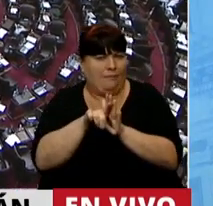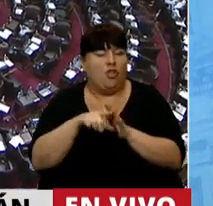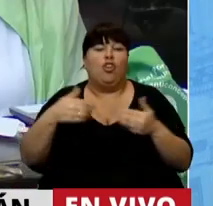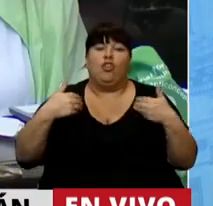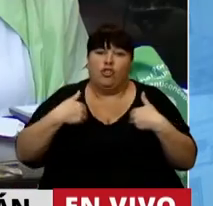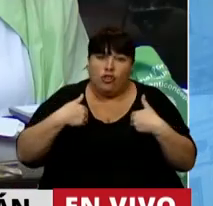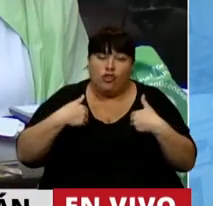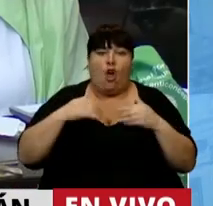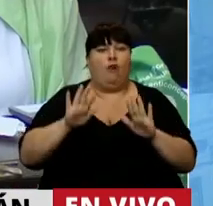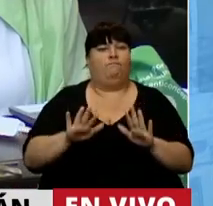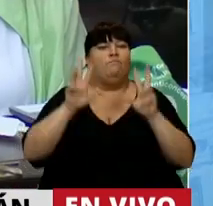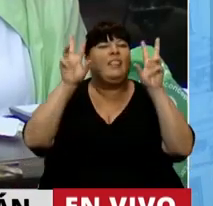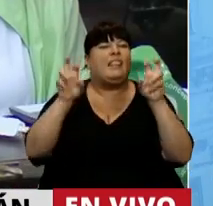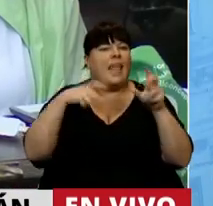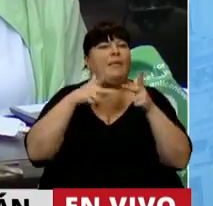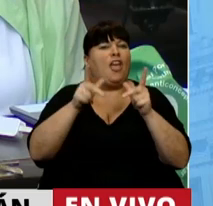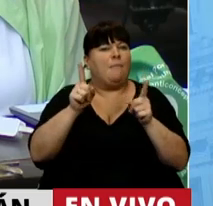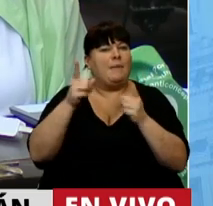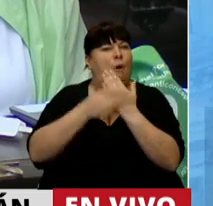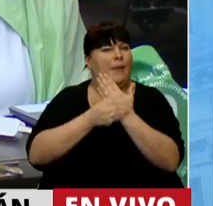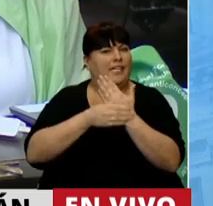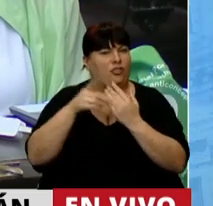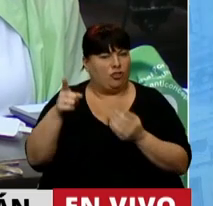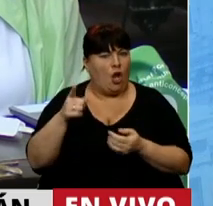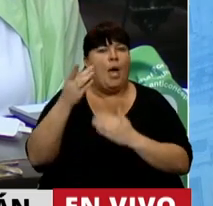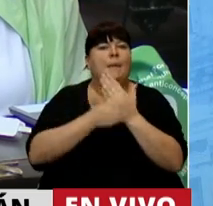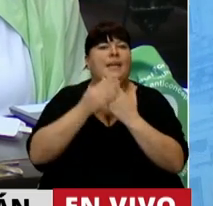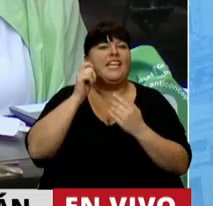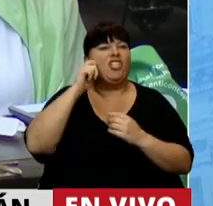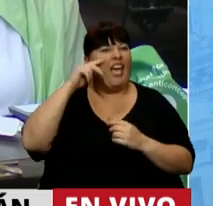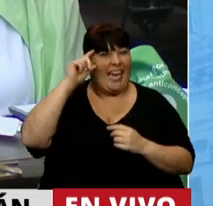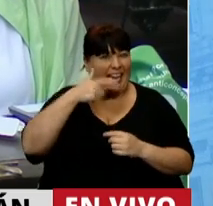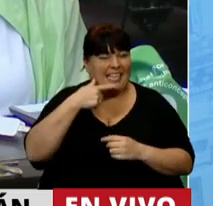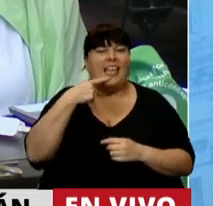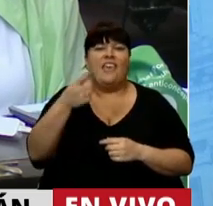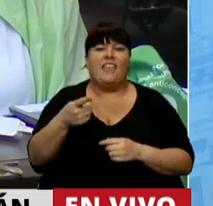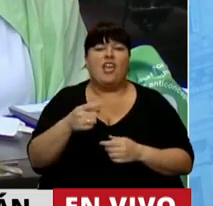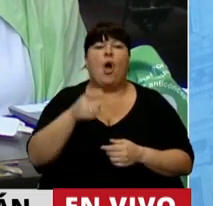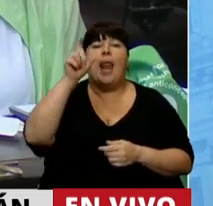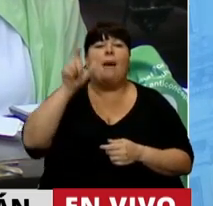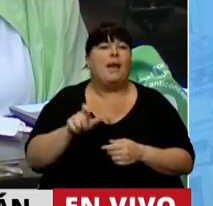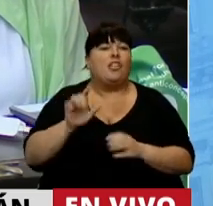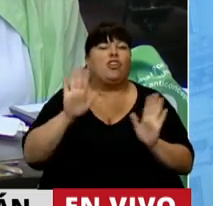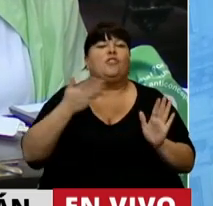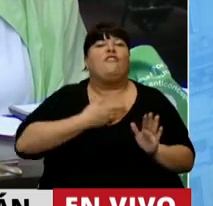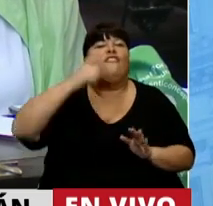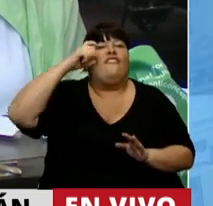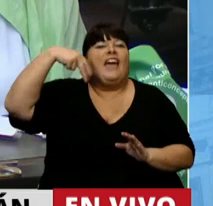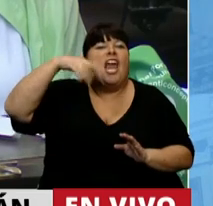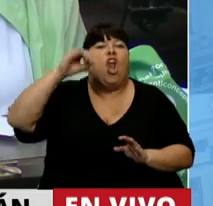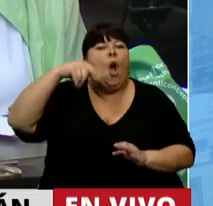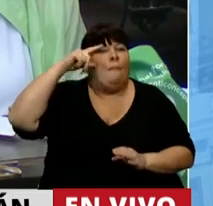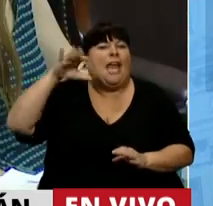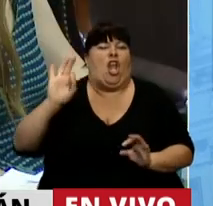Yo, señor Presidente, me detengo en algo que también dijo el ministro. El ministro Ginés dijo que el ser es un fenómeno.